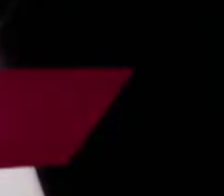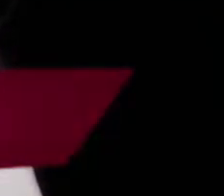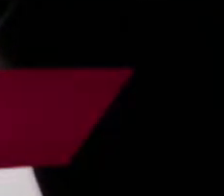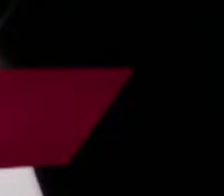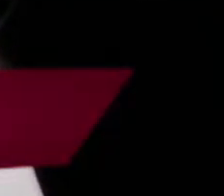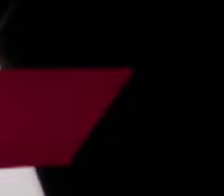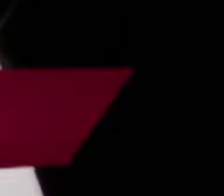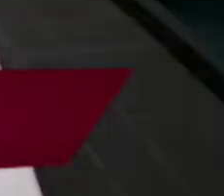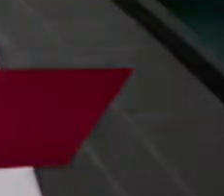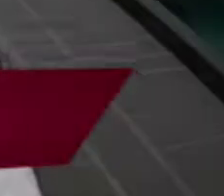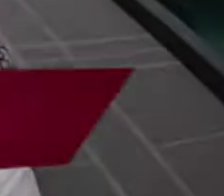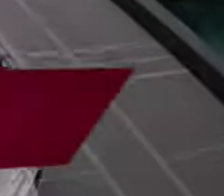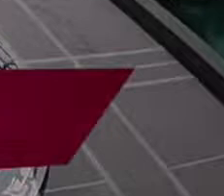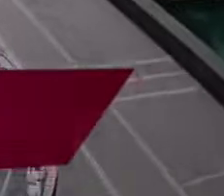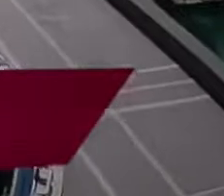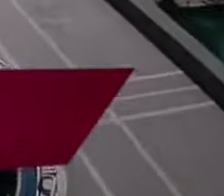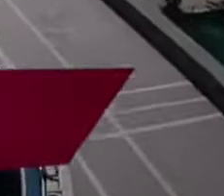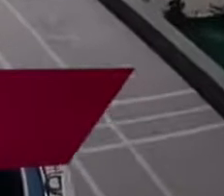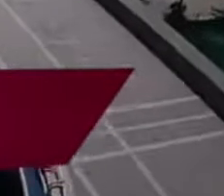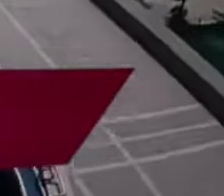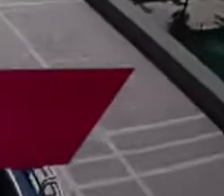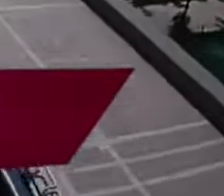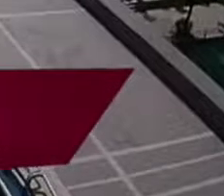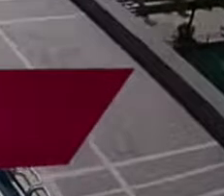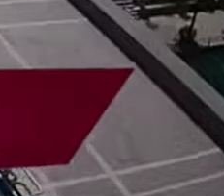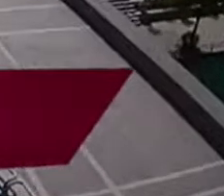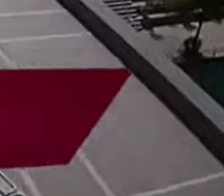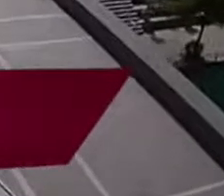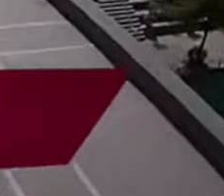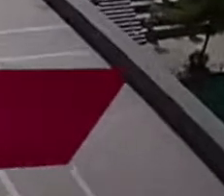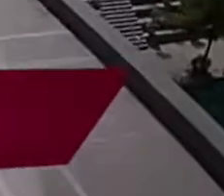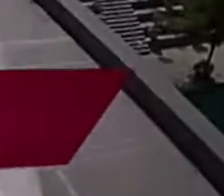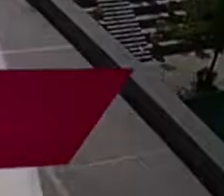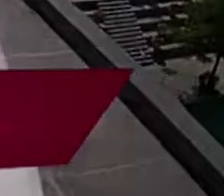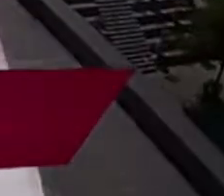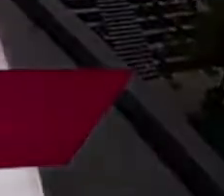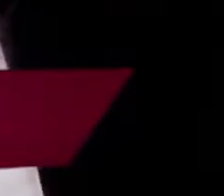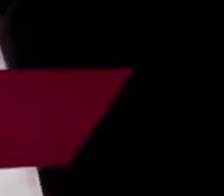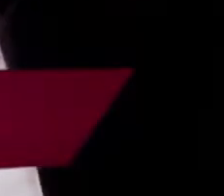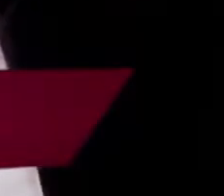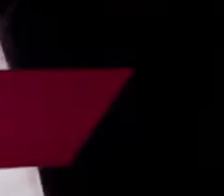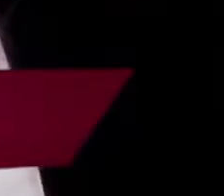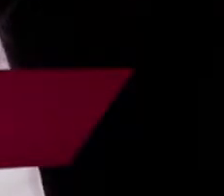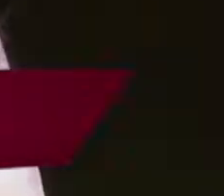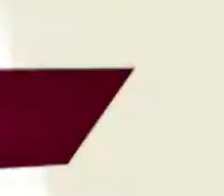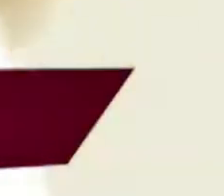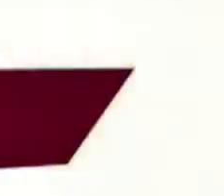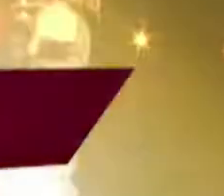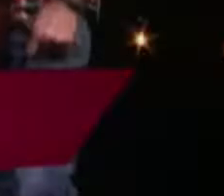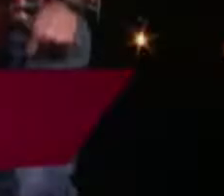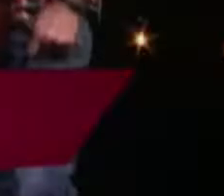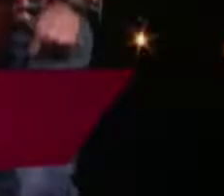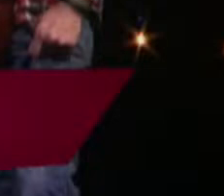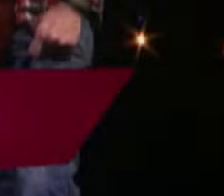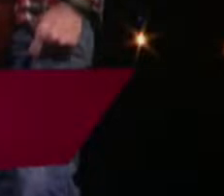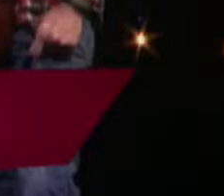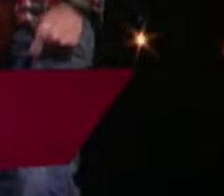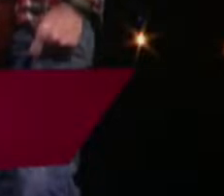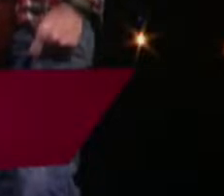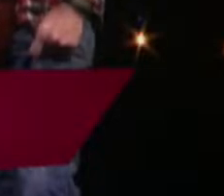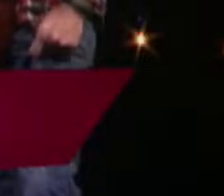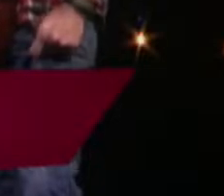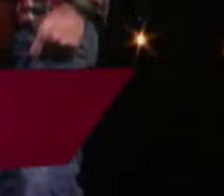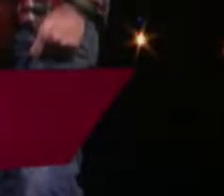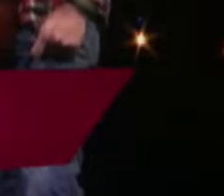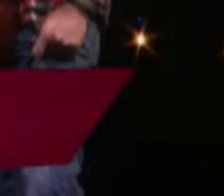que no viajan a ningún otro lugar más que al Museo de Historia Mexicana, por ejemplo. Así que debemos estar muy orgullosos de lo que mostramos. Alex López